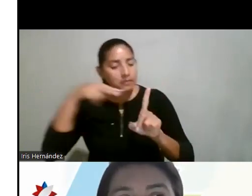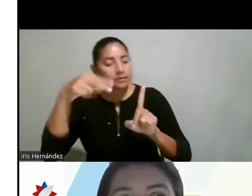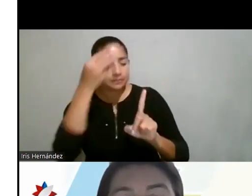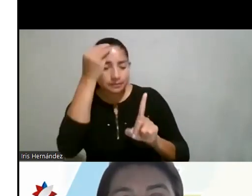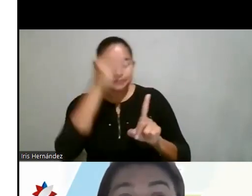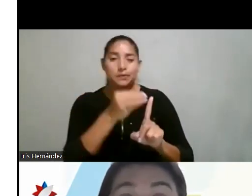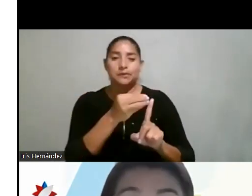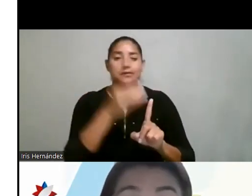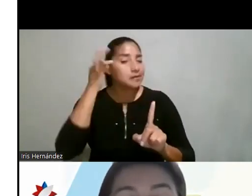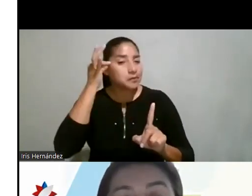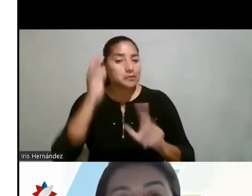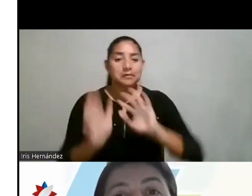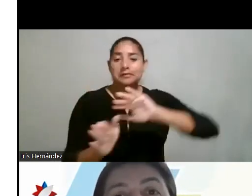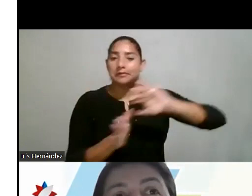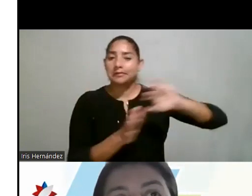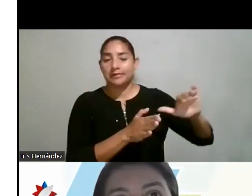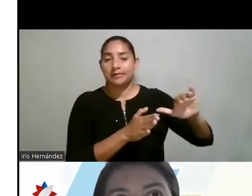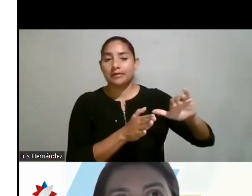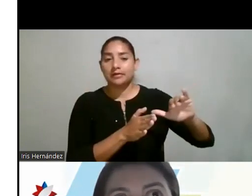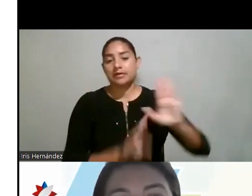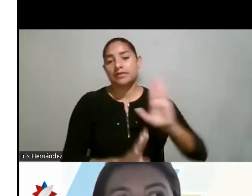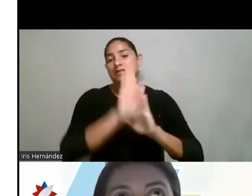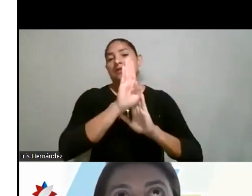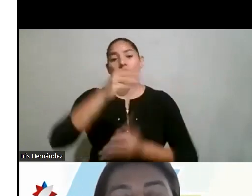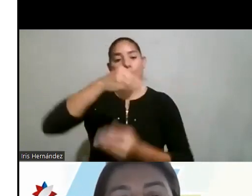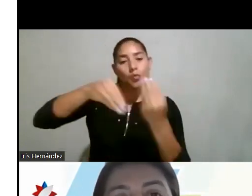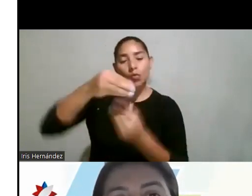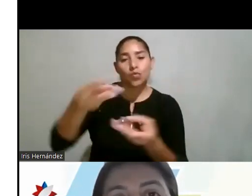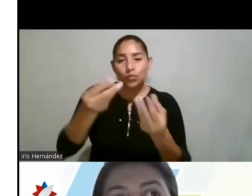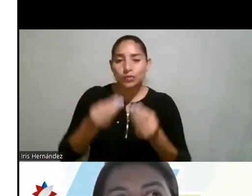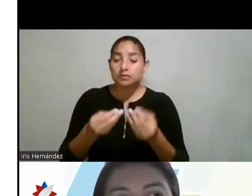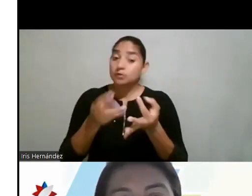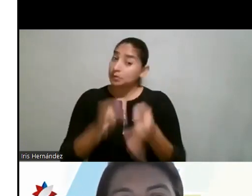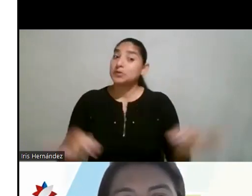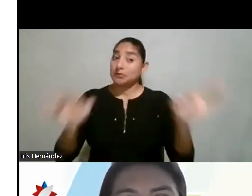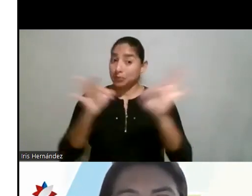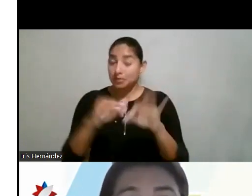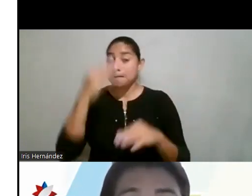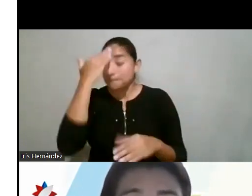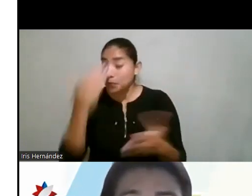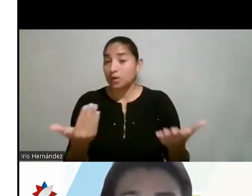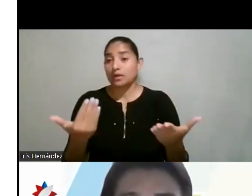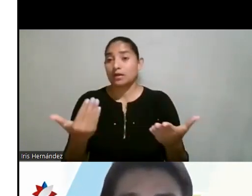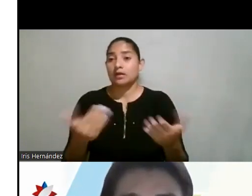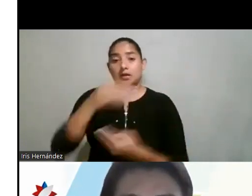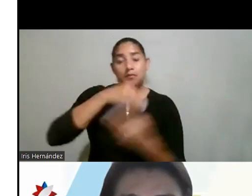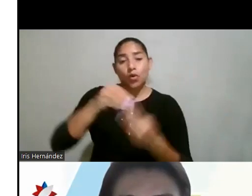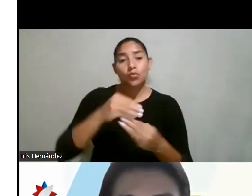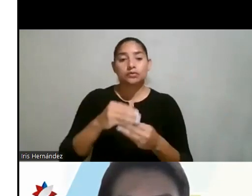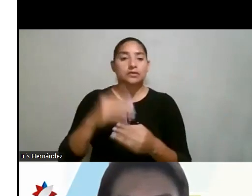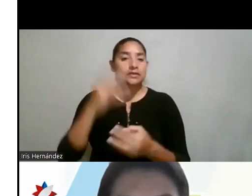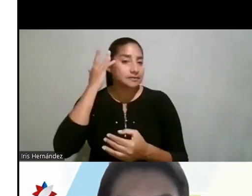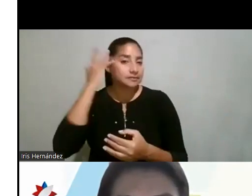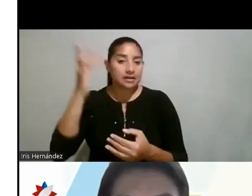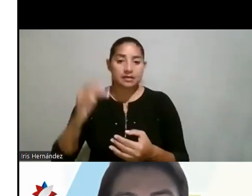mujeres de lado en el desarrollo de estos productos. Y esto se vuelve muy importante porque en productos basados, por ejemplo, en inteligencia